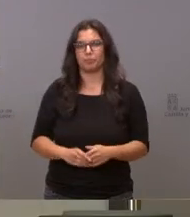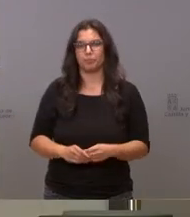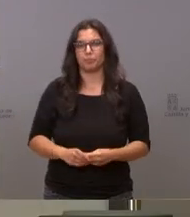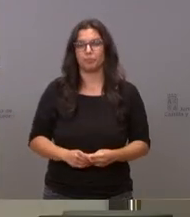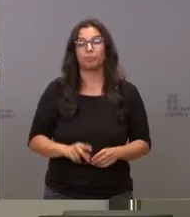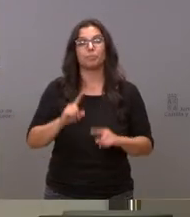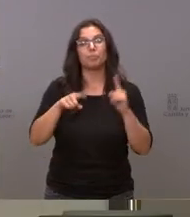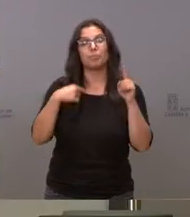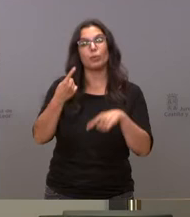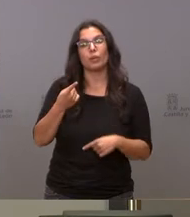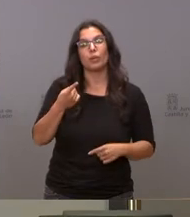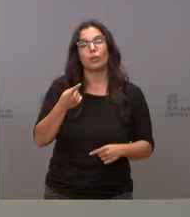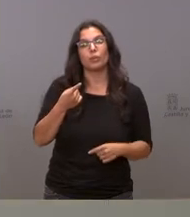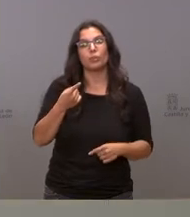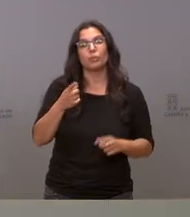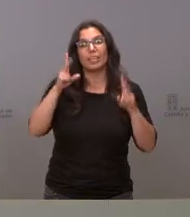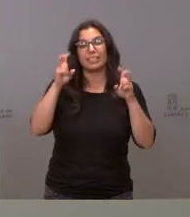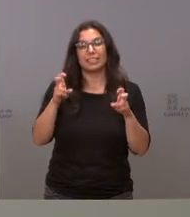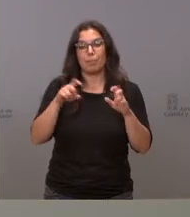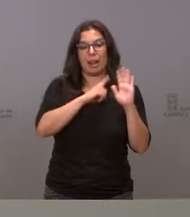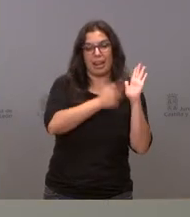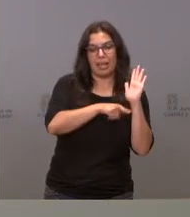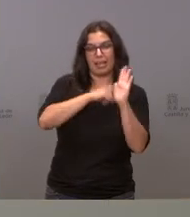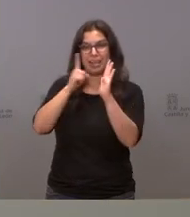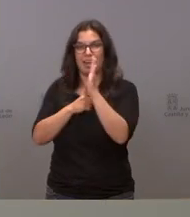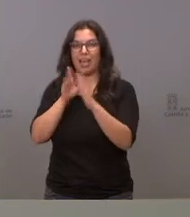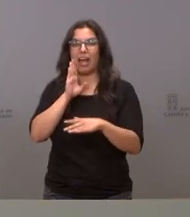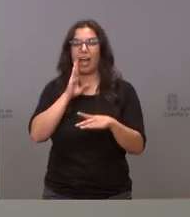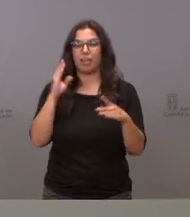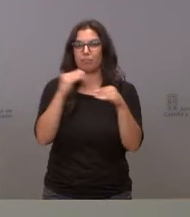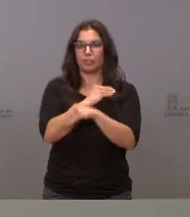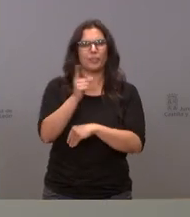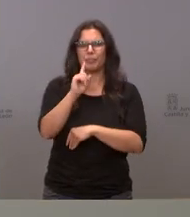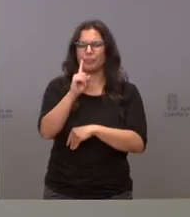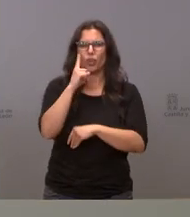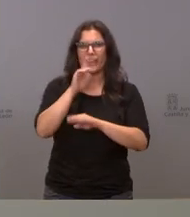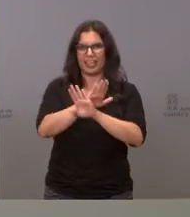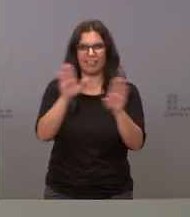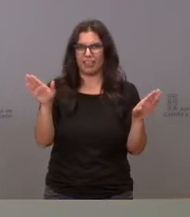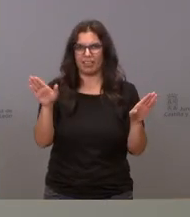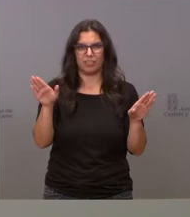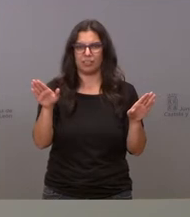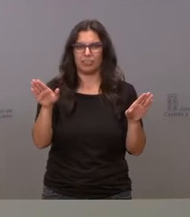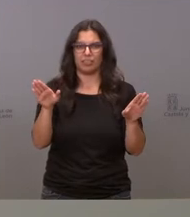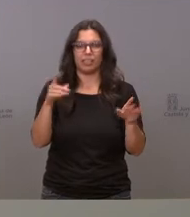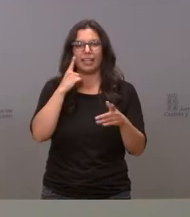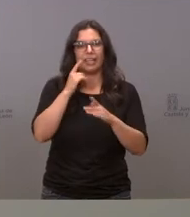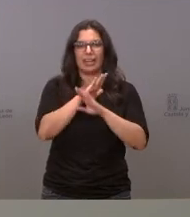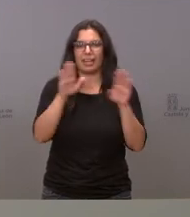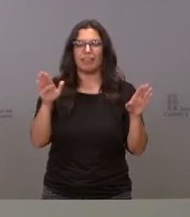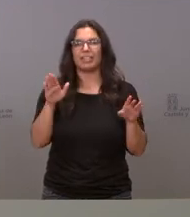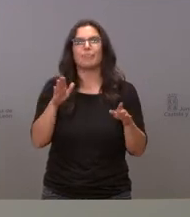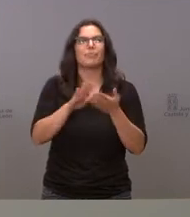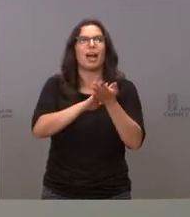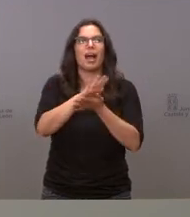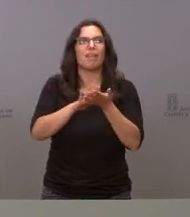y luego el solapamiento entre normas no tiene nada que ver es que no tiene nada que ver una con la otra es como si estuviéramos